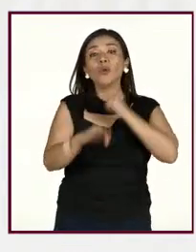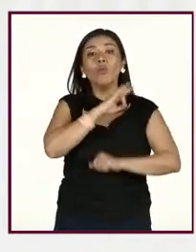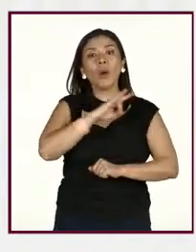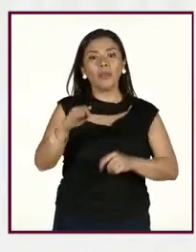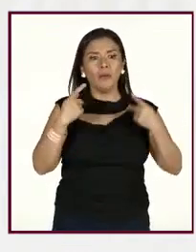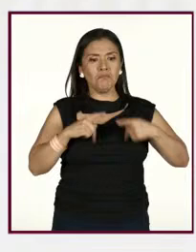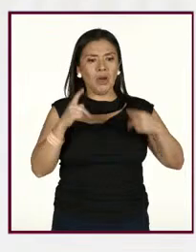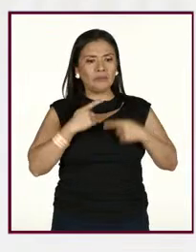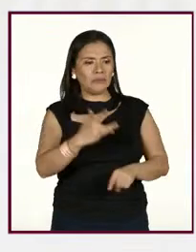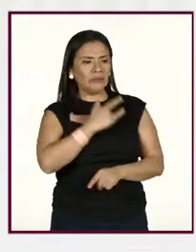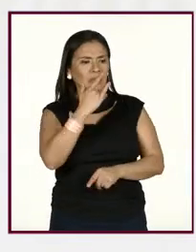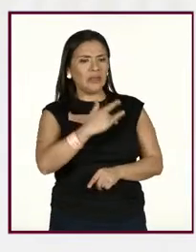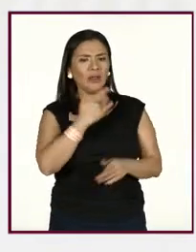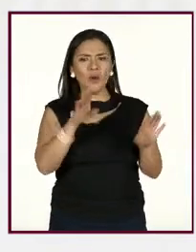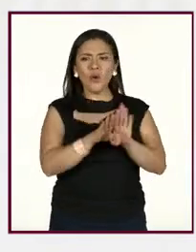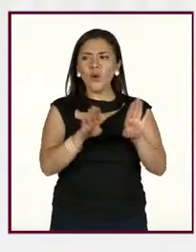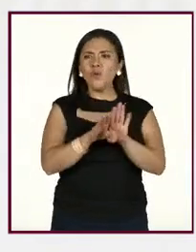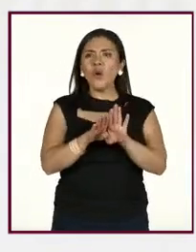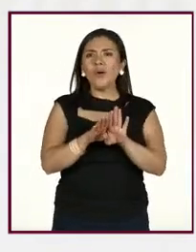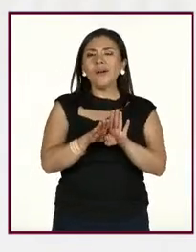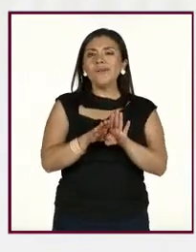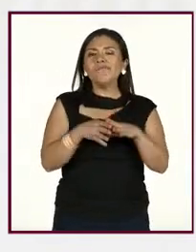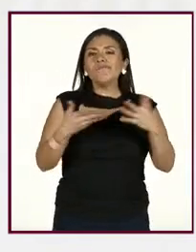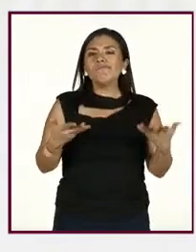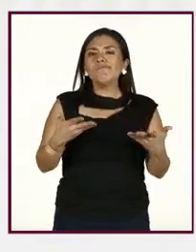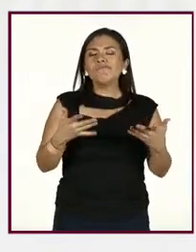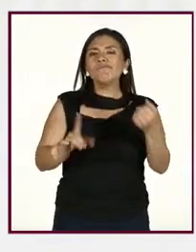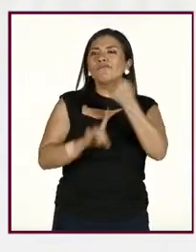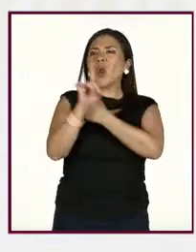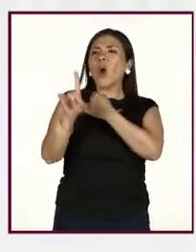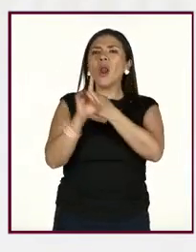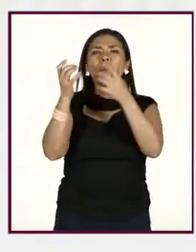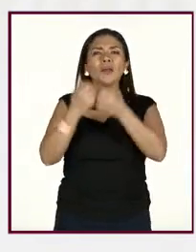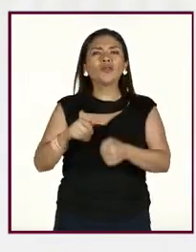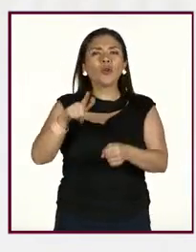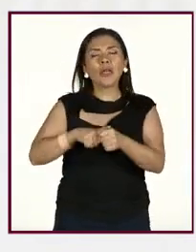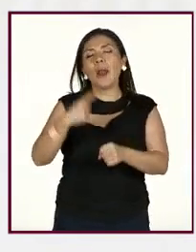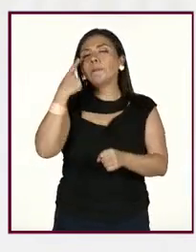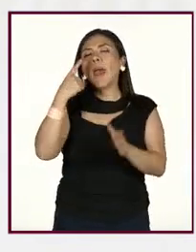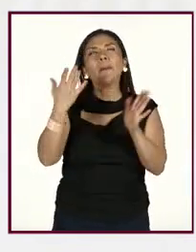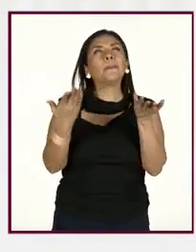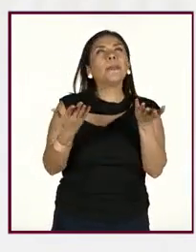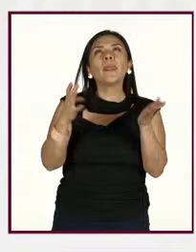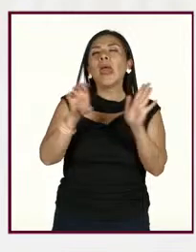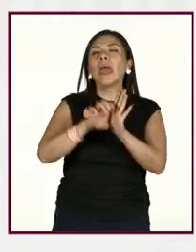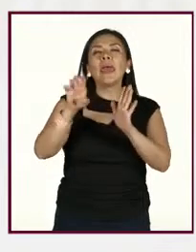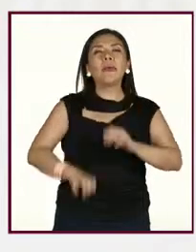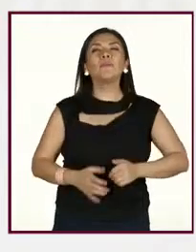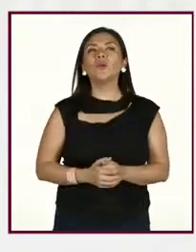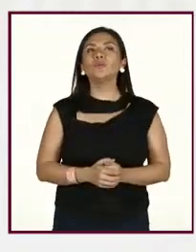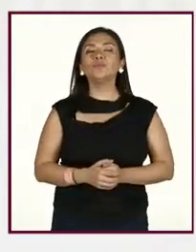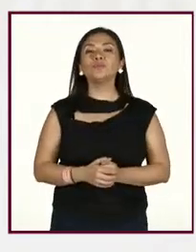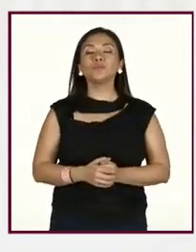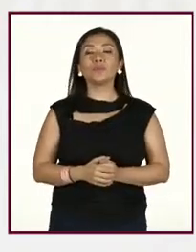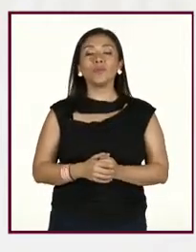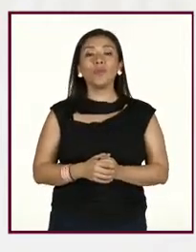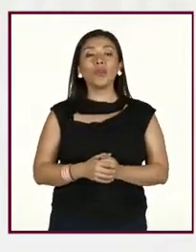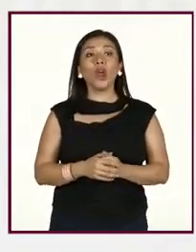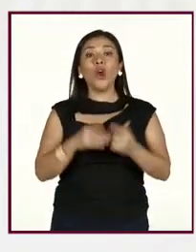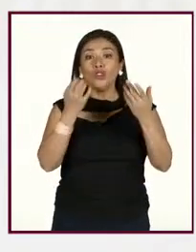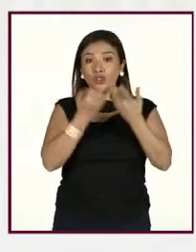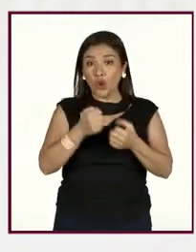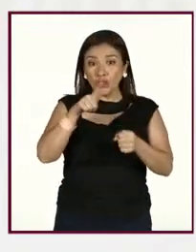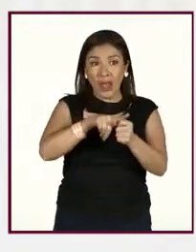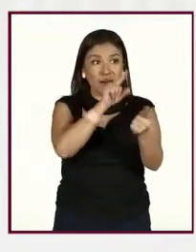a evitar situaciones sociales. Es decir, o sea, las conexiones sociales